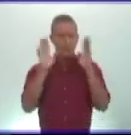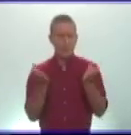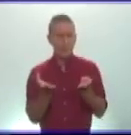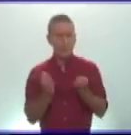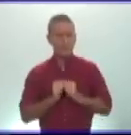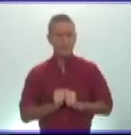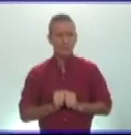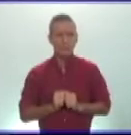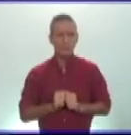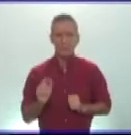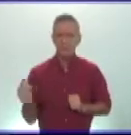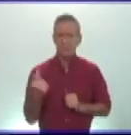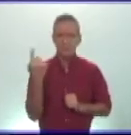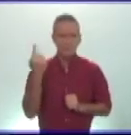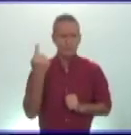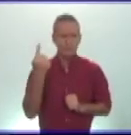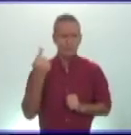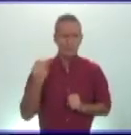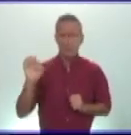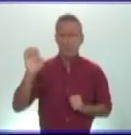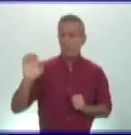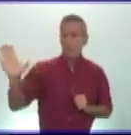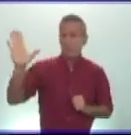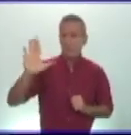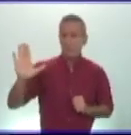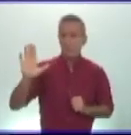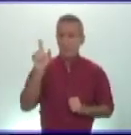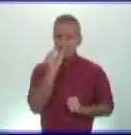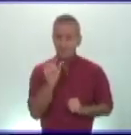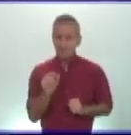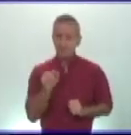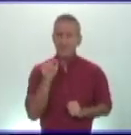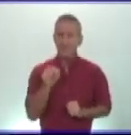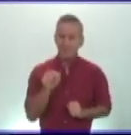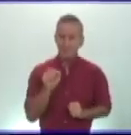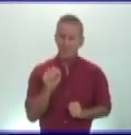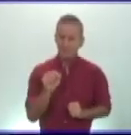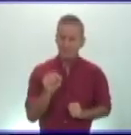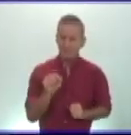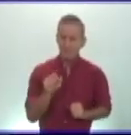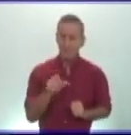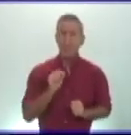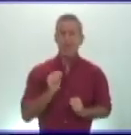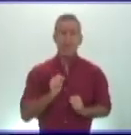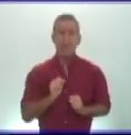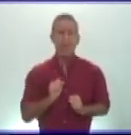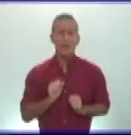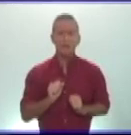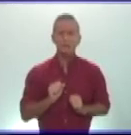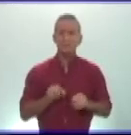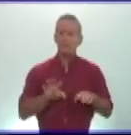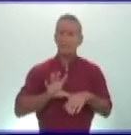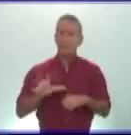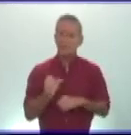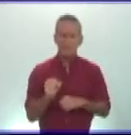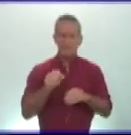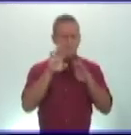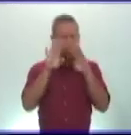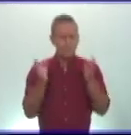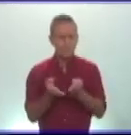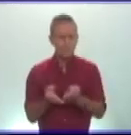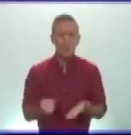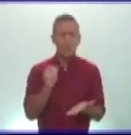sólo para para la región de europa italia donde precisamente se encuentra ubicado esta civilización sino también para el mundo cuáles fueron esos